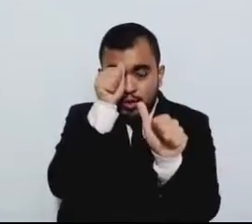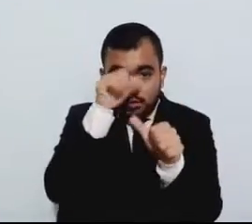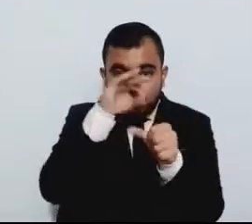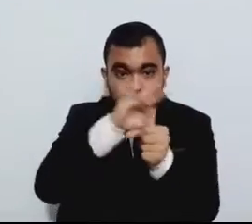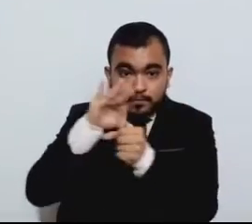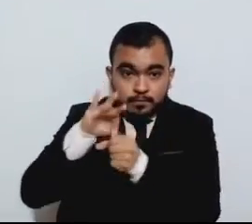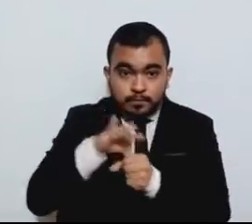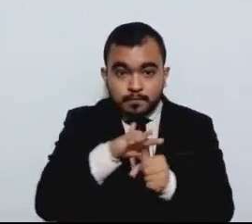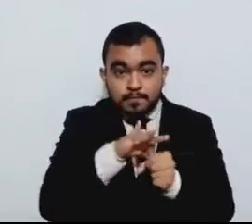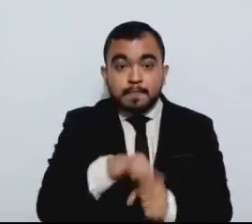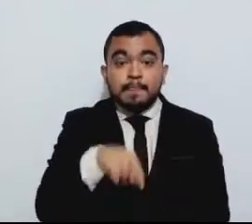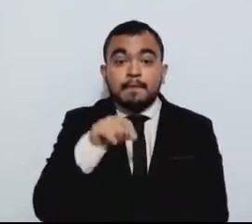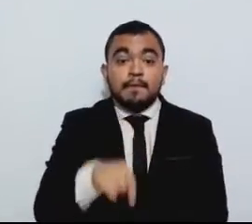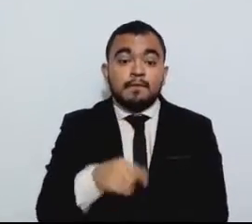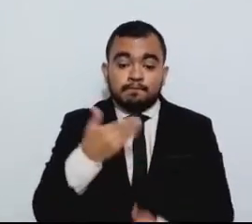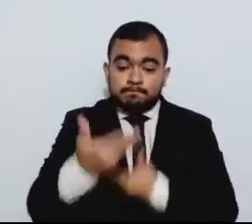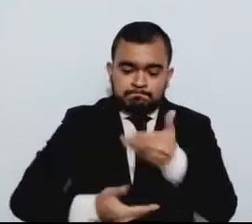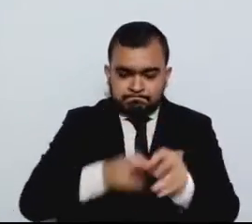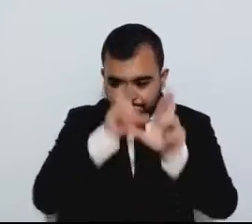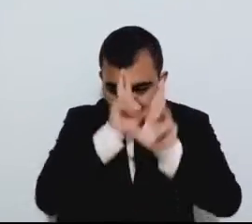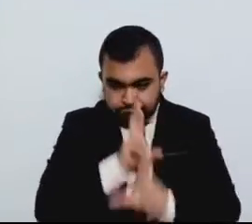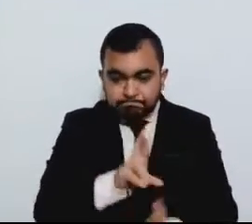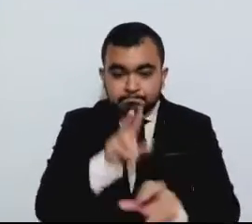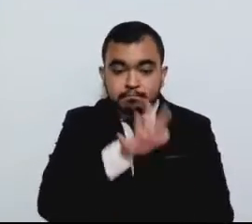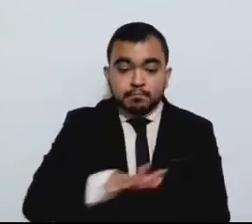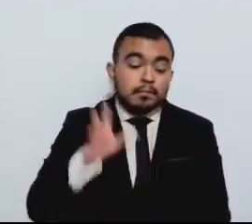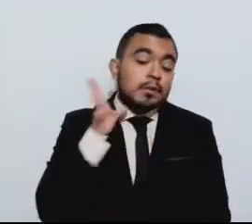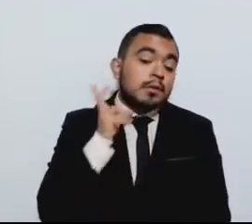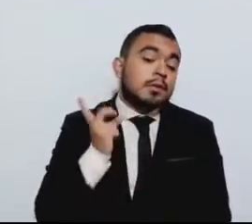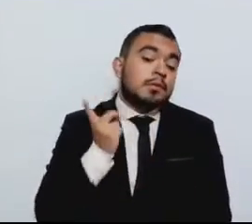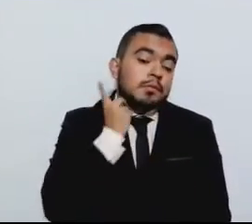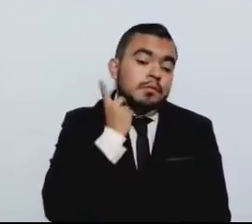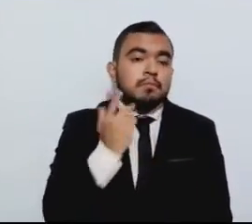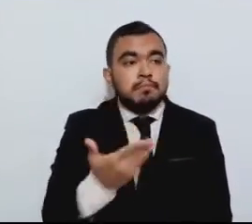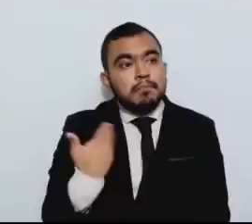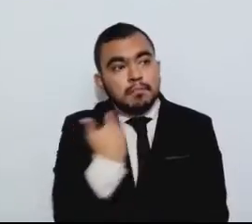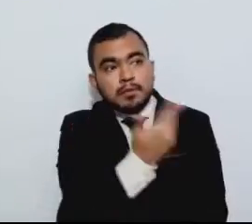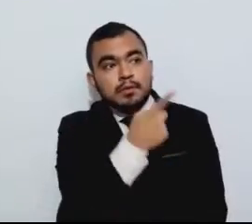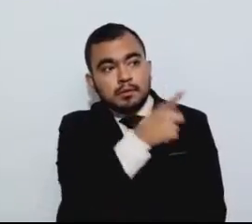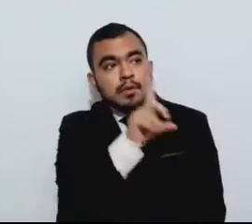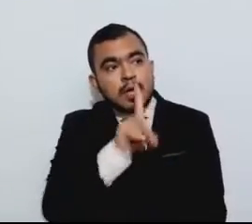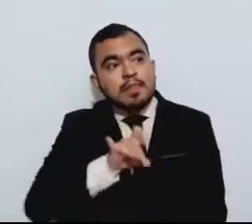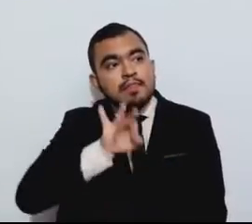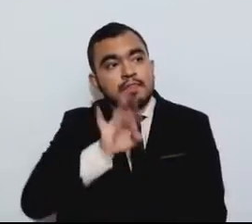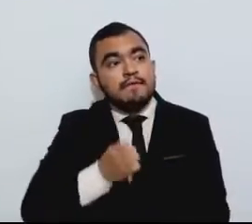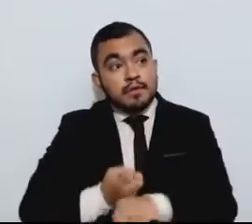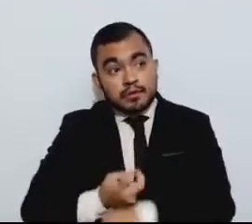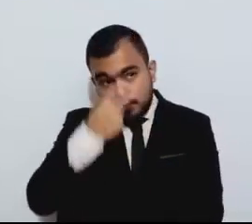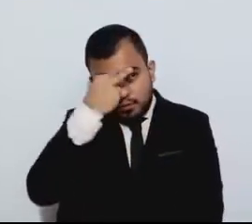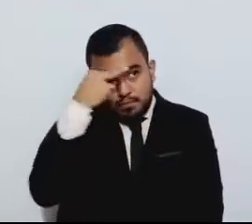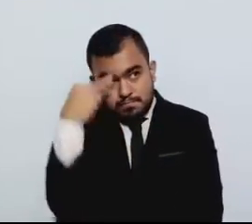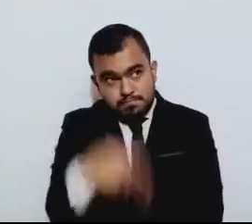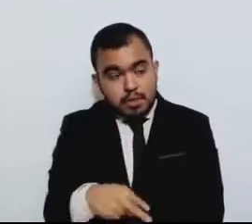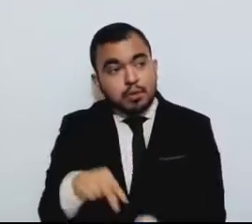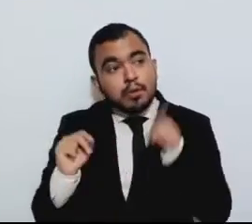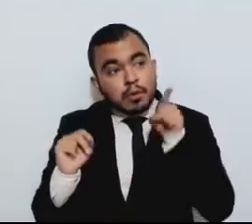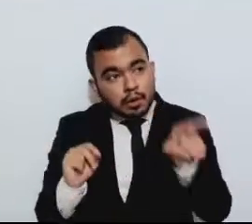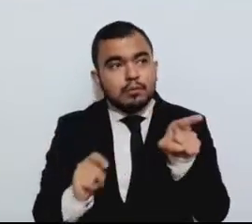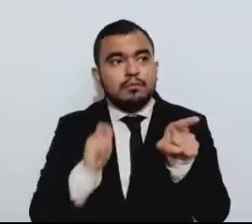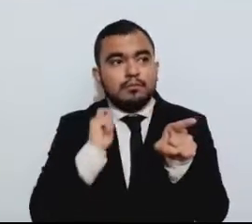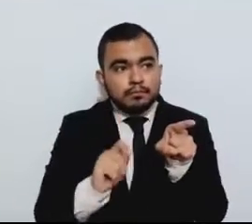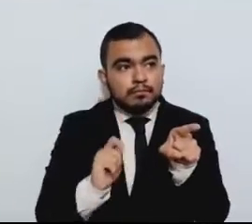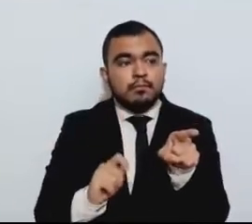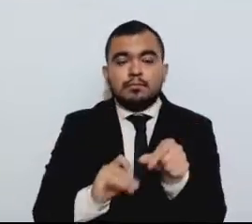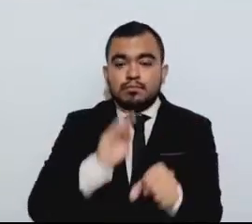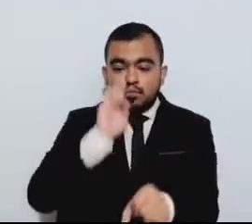Congreso del Estado de México exhorta al Sistema de Desarrollo Integral de la Familia a que a través de protección de